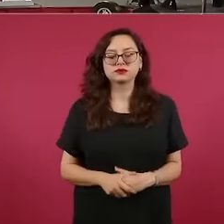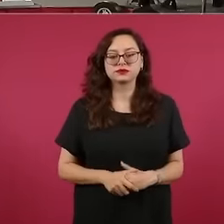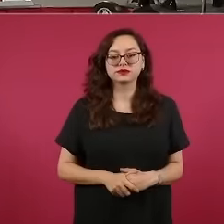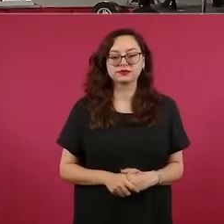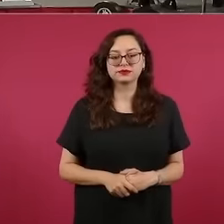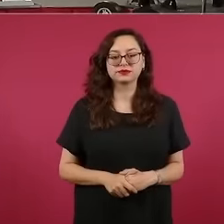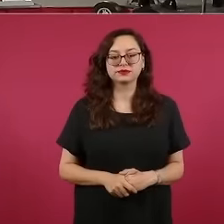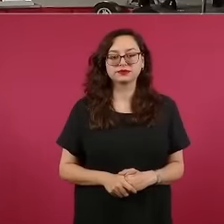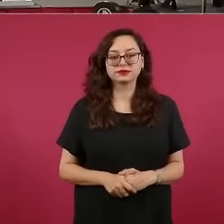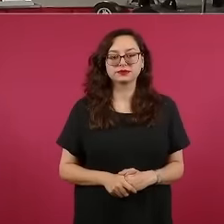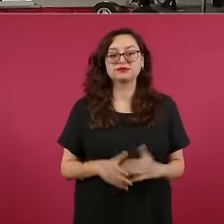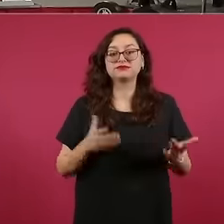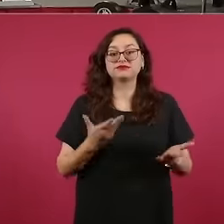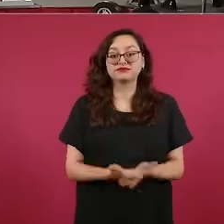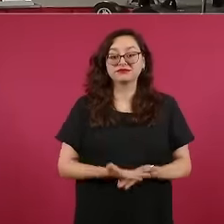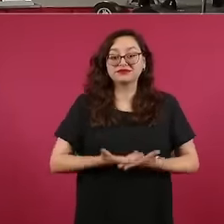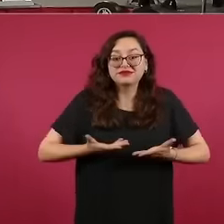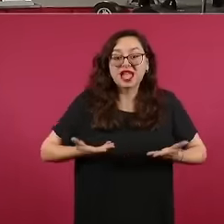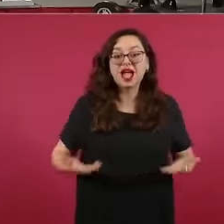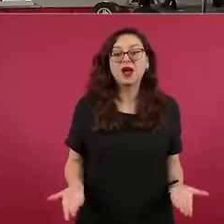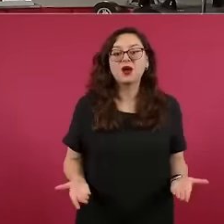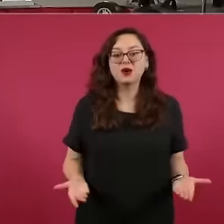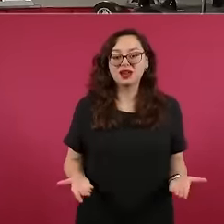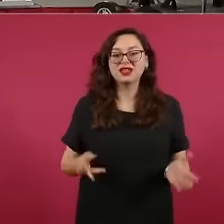Y miren ahora cómo están,